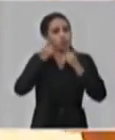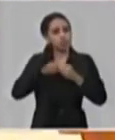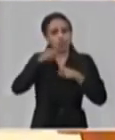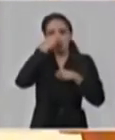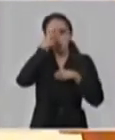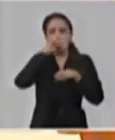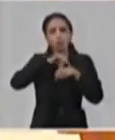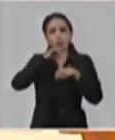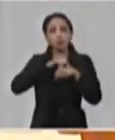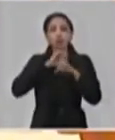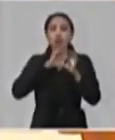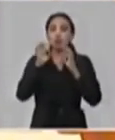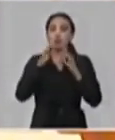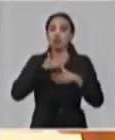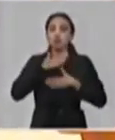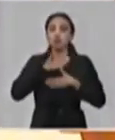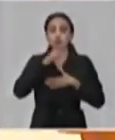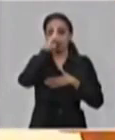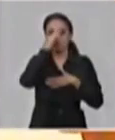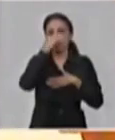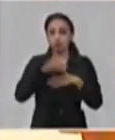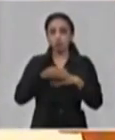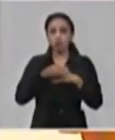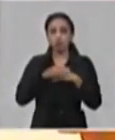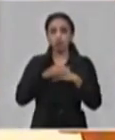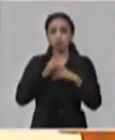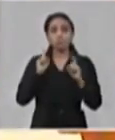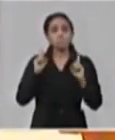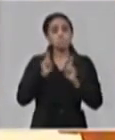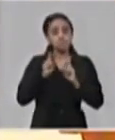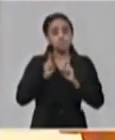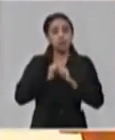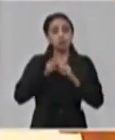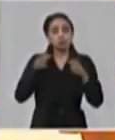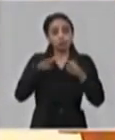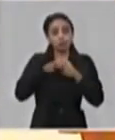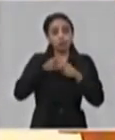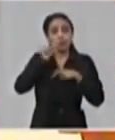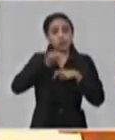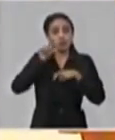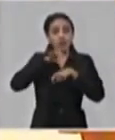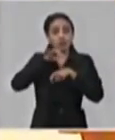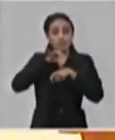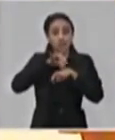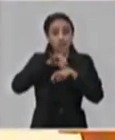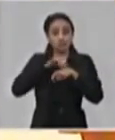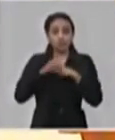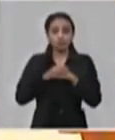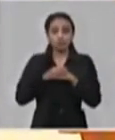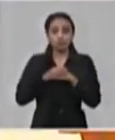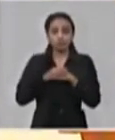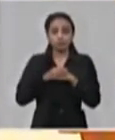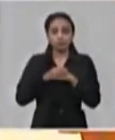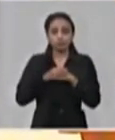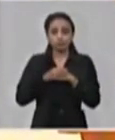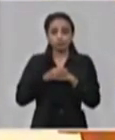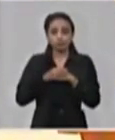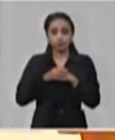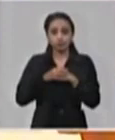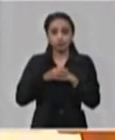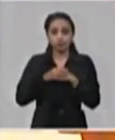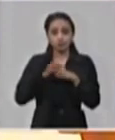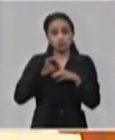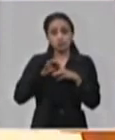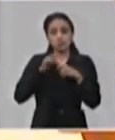estaríamos preservando la salud y reduciendo, es decir, reduciendo el riesgo a contraer